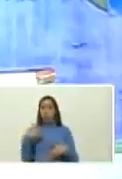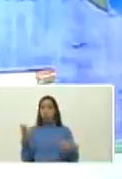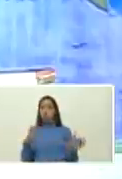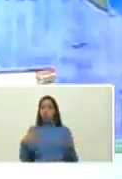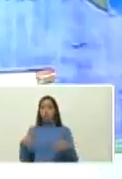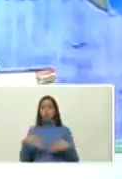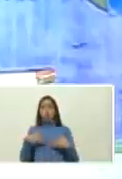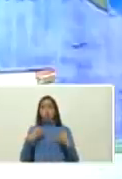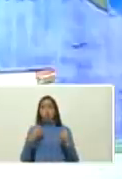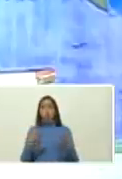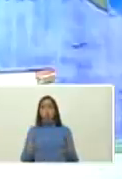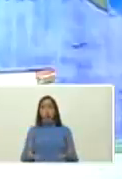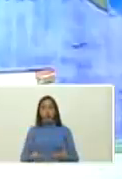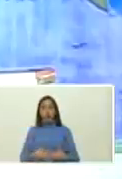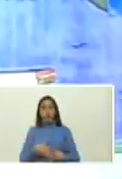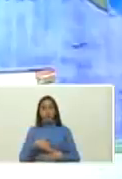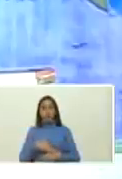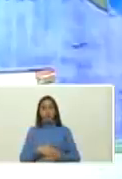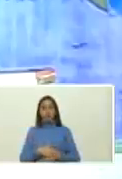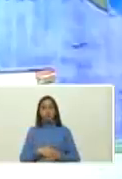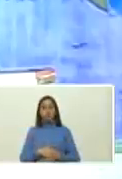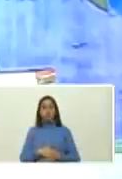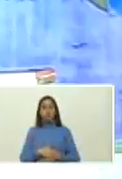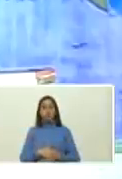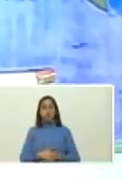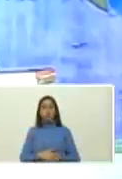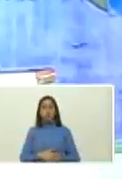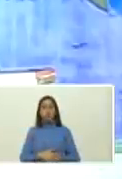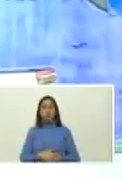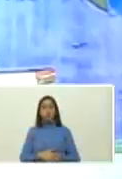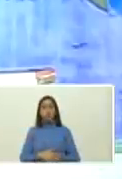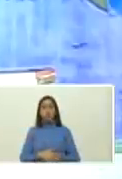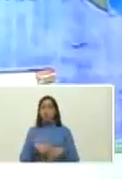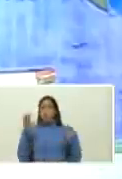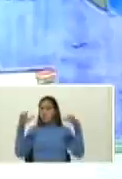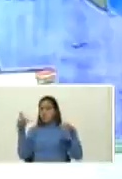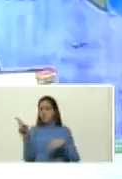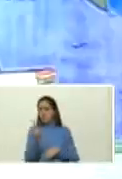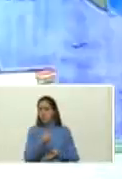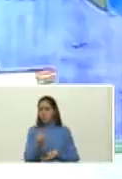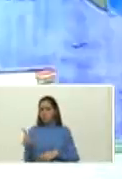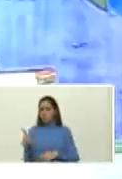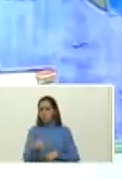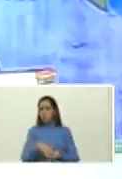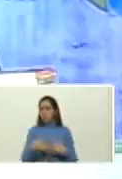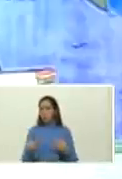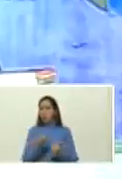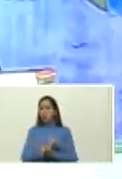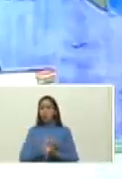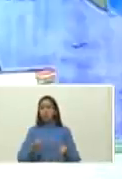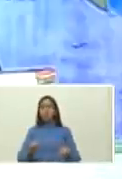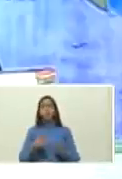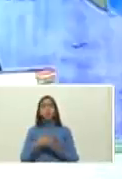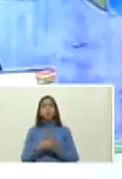bastante fresca ¿ves? hoy no ha llovido quiero terminarla